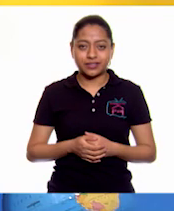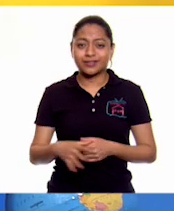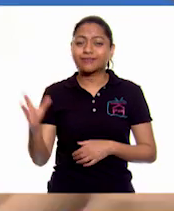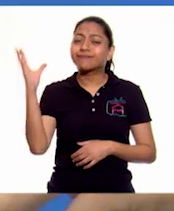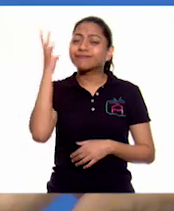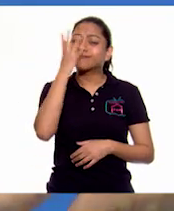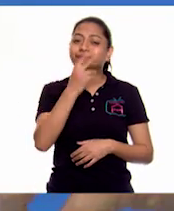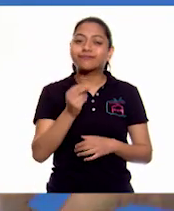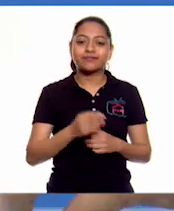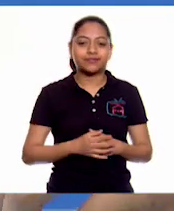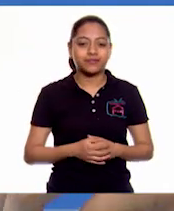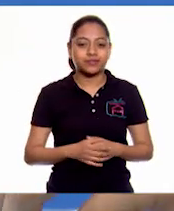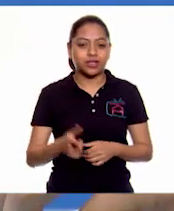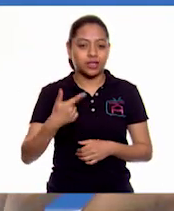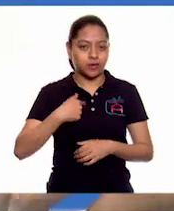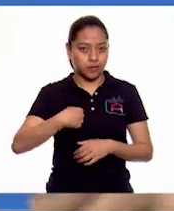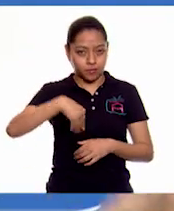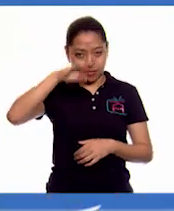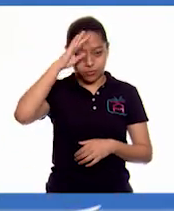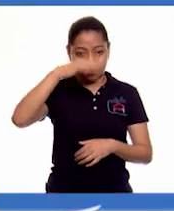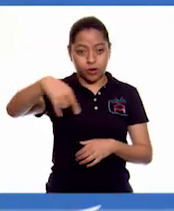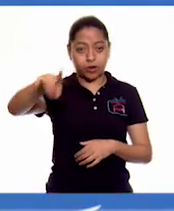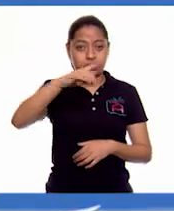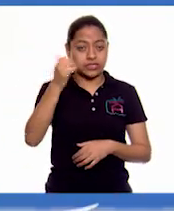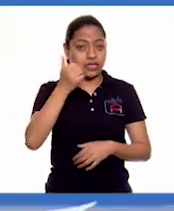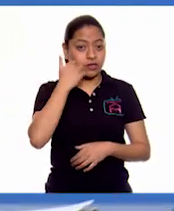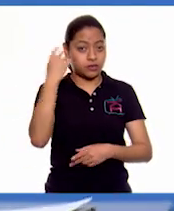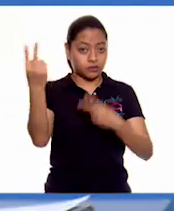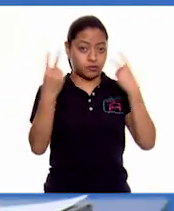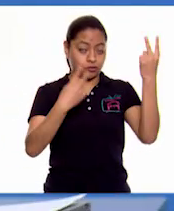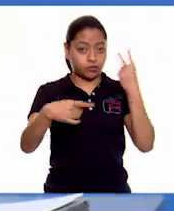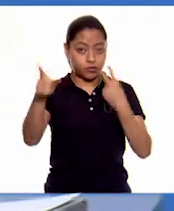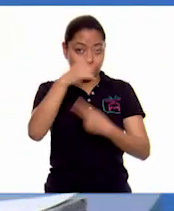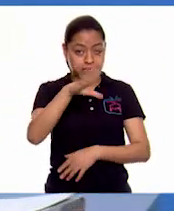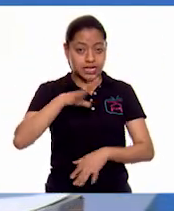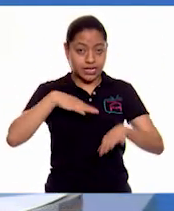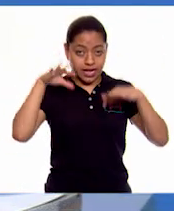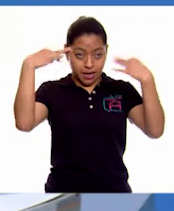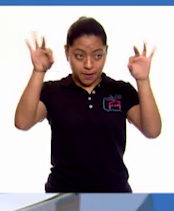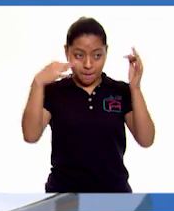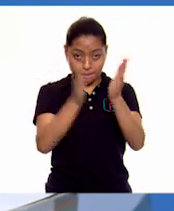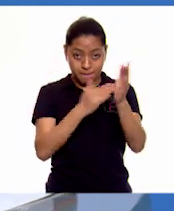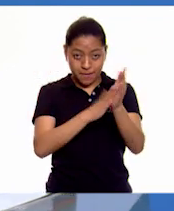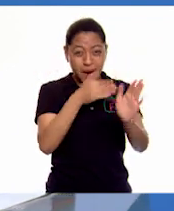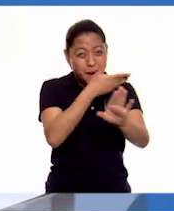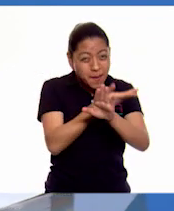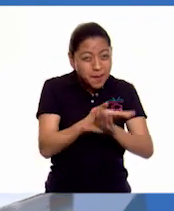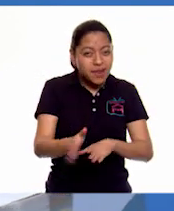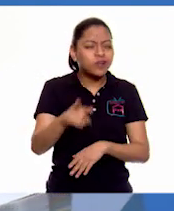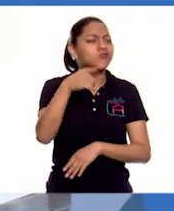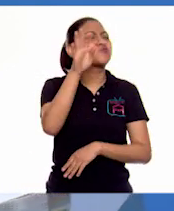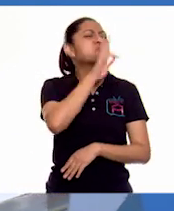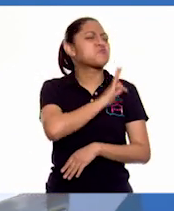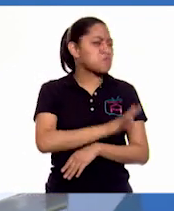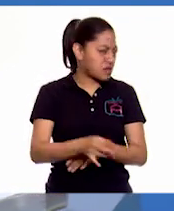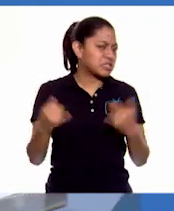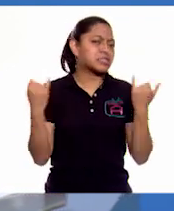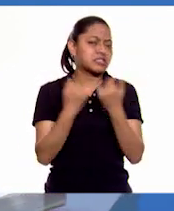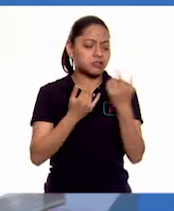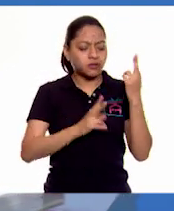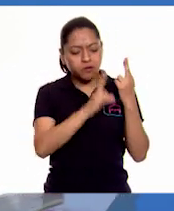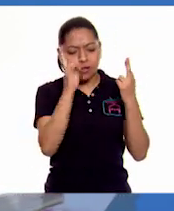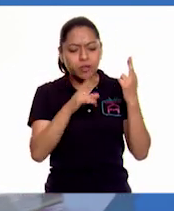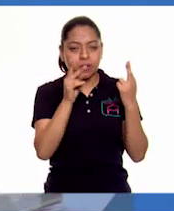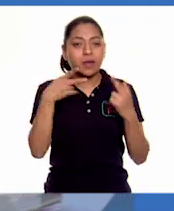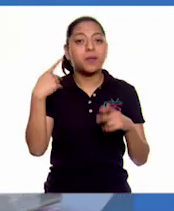hermosa. Se me ocurre, que si los alumnos, y las alumnas en casa, cuentan con hojas blancas, también pueden hacer su gallito, usando colores,